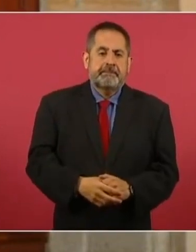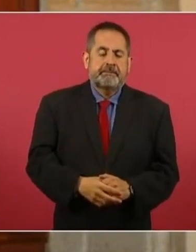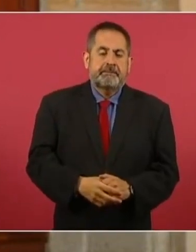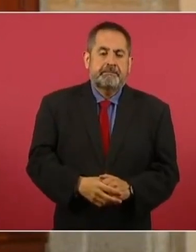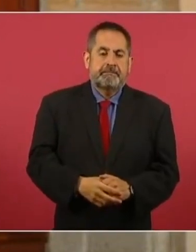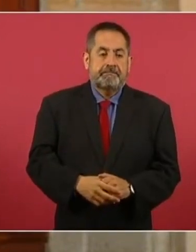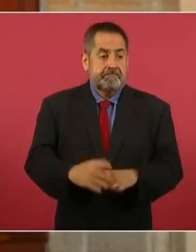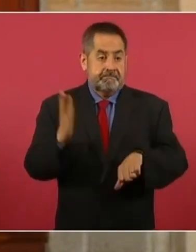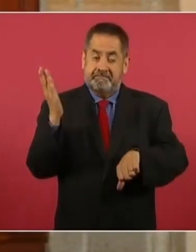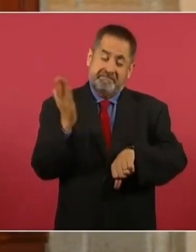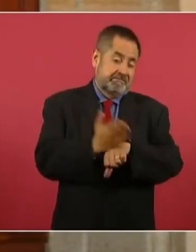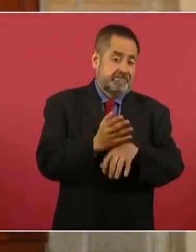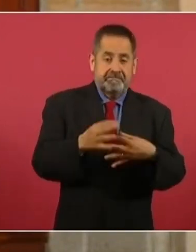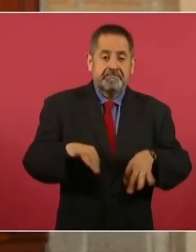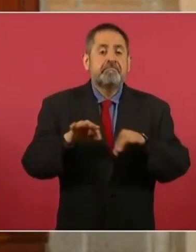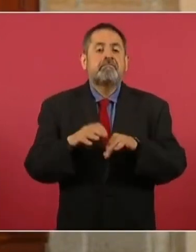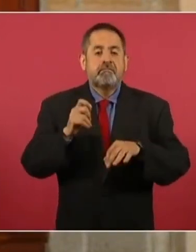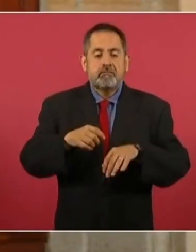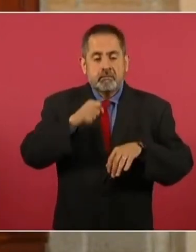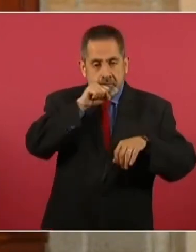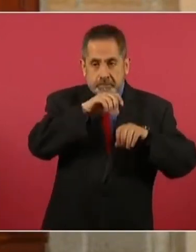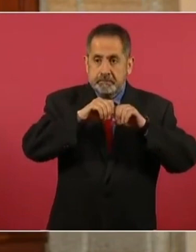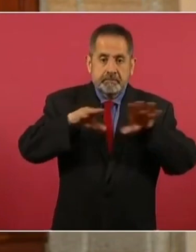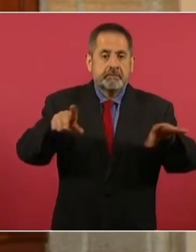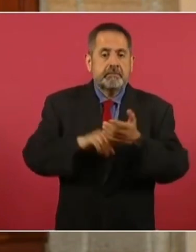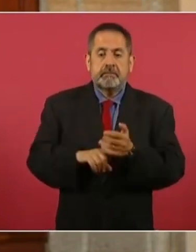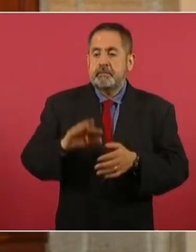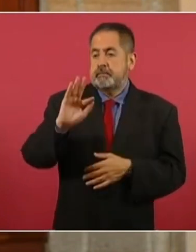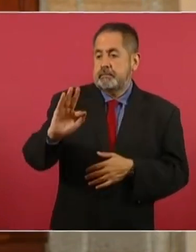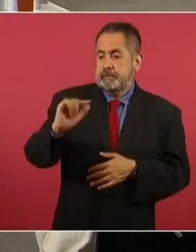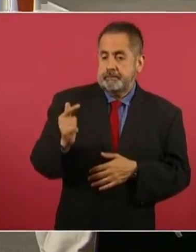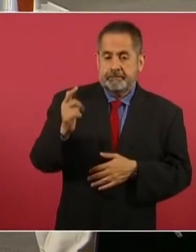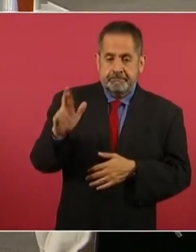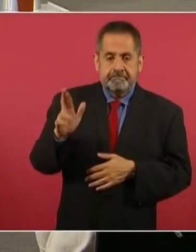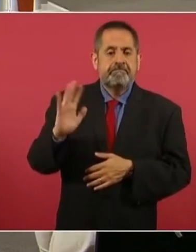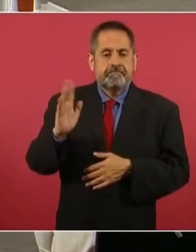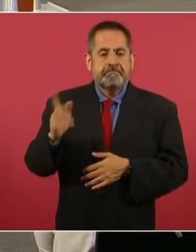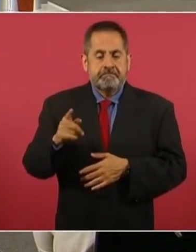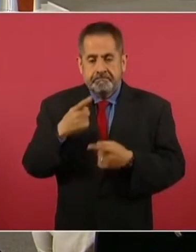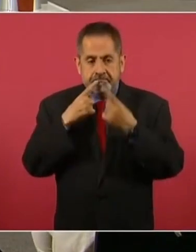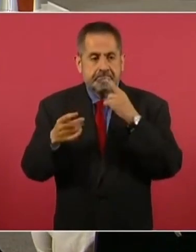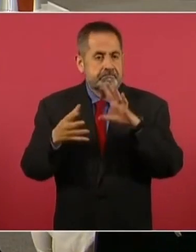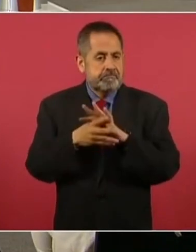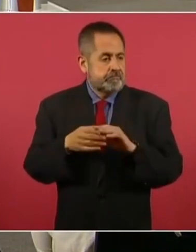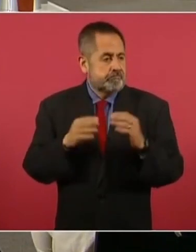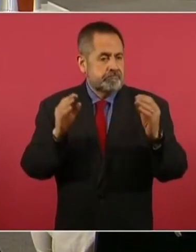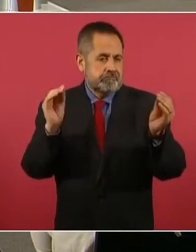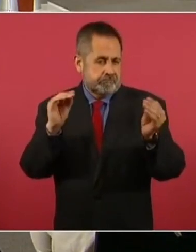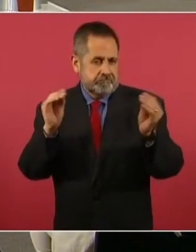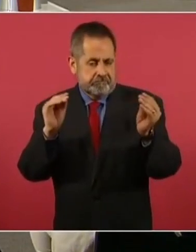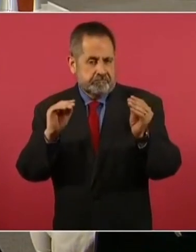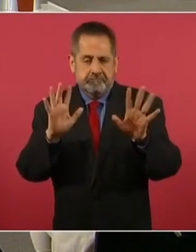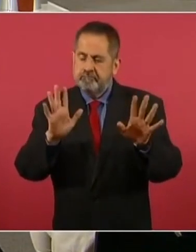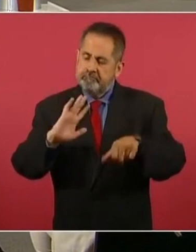sentencias relevantes, informar que se obtuvo por parte de la Fiscalía General de la República a través de FENDO ante los juzgados